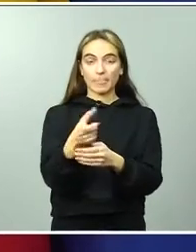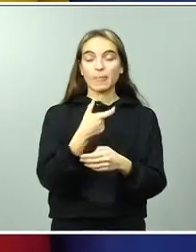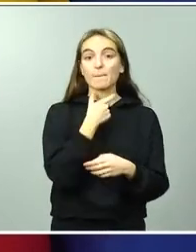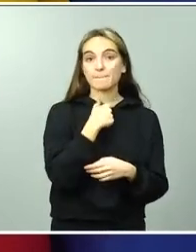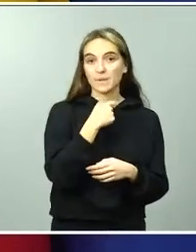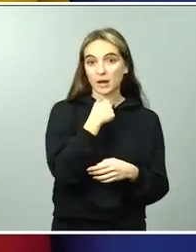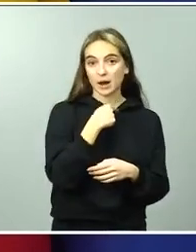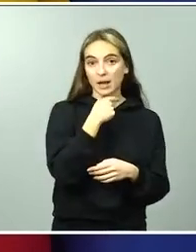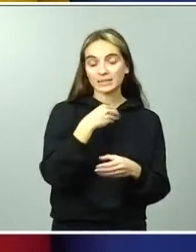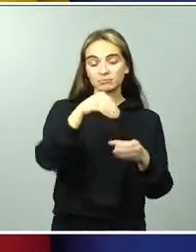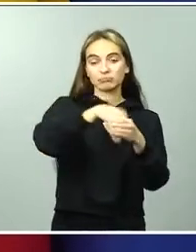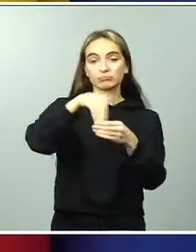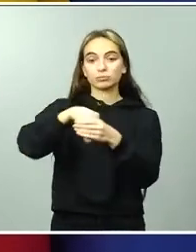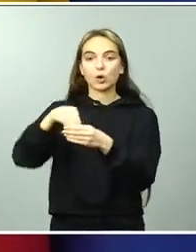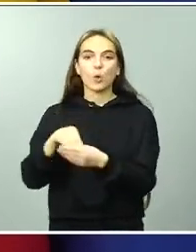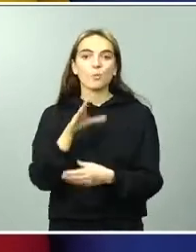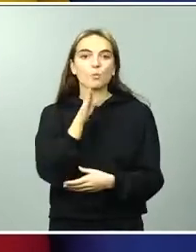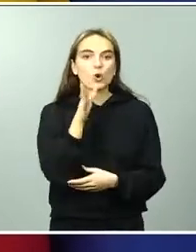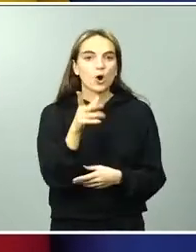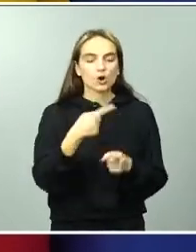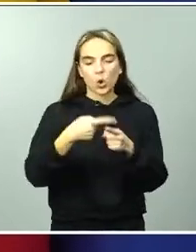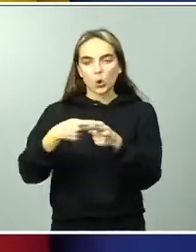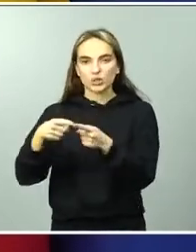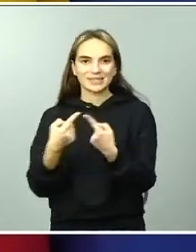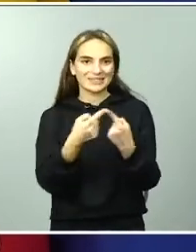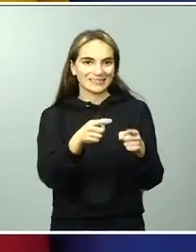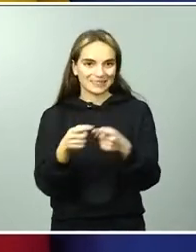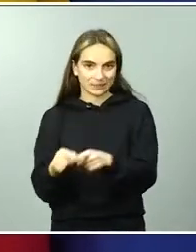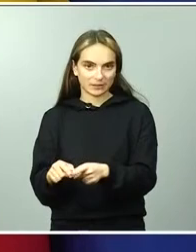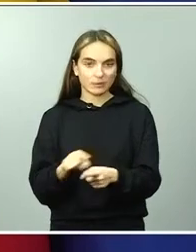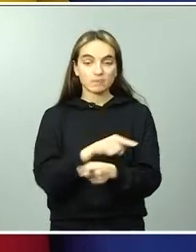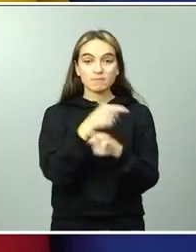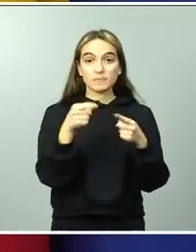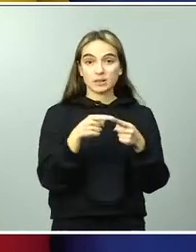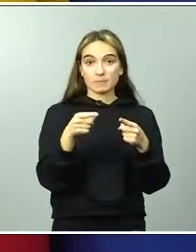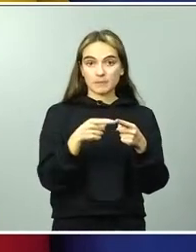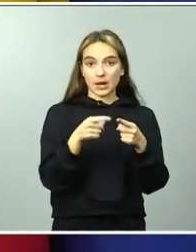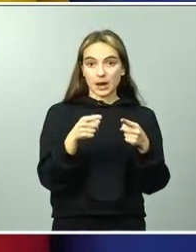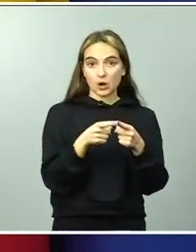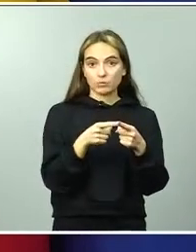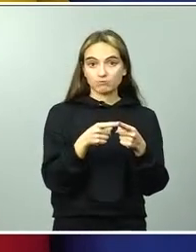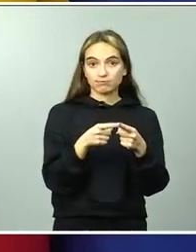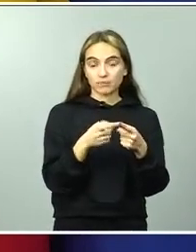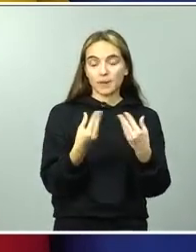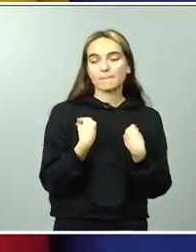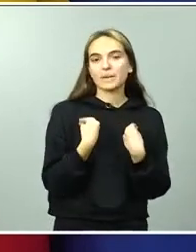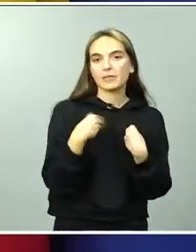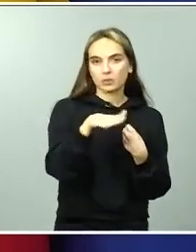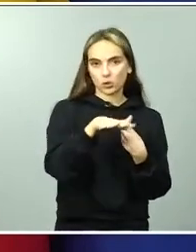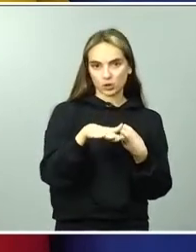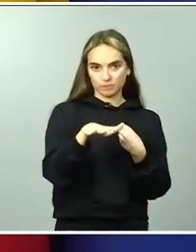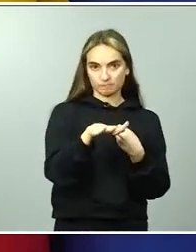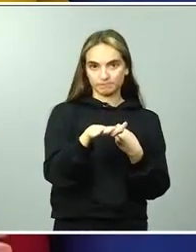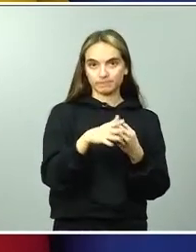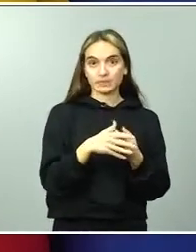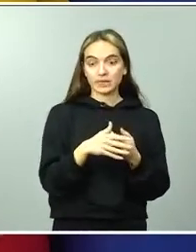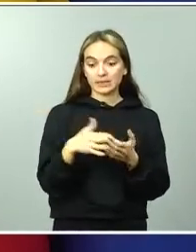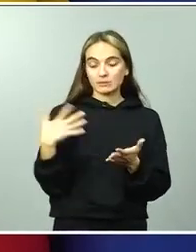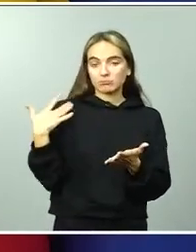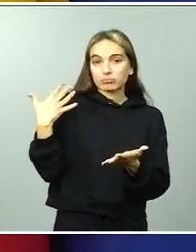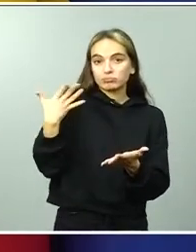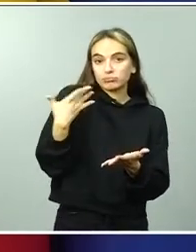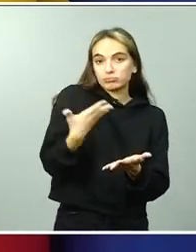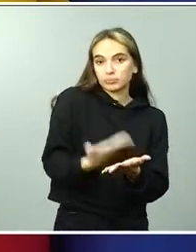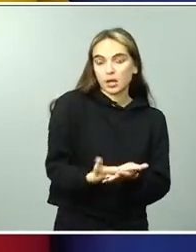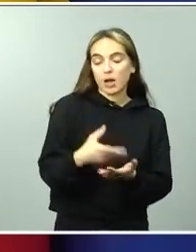Uno de ellos, que es un complemento muy importante, es el complemento de residencia. Hasta ahora, los jóvenes estudiantes por ese complemento de